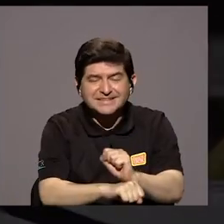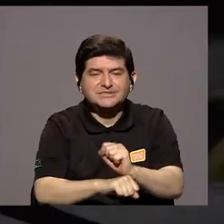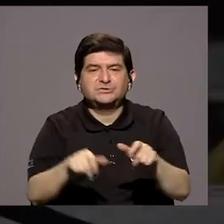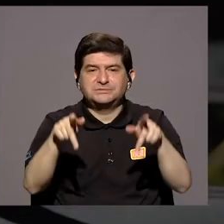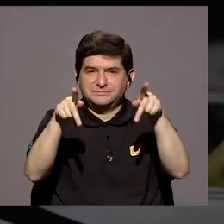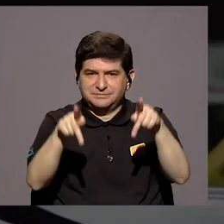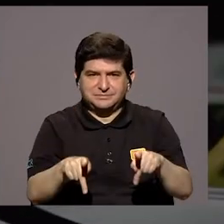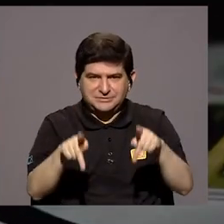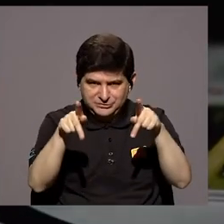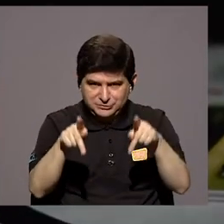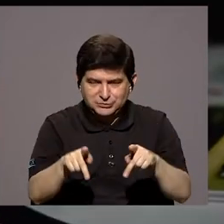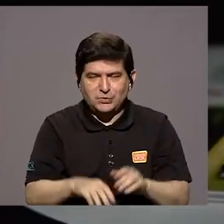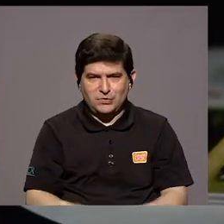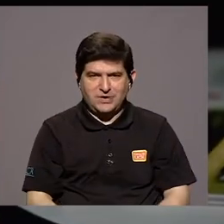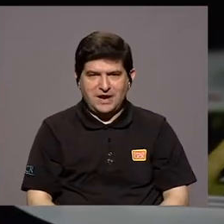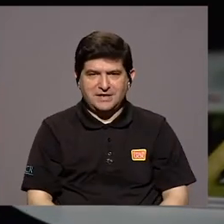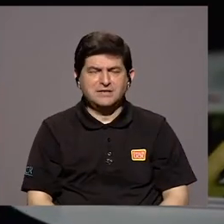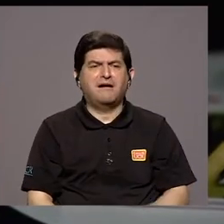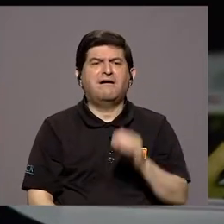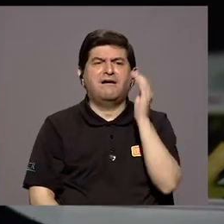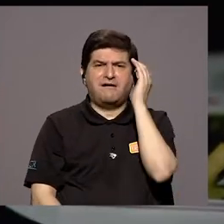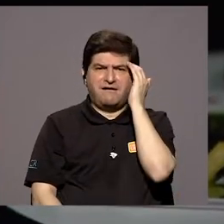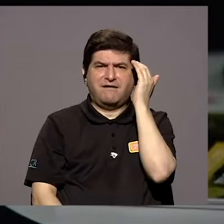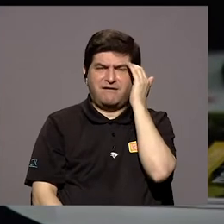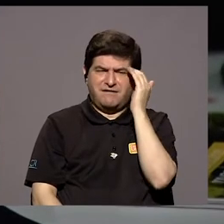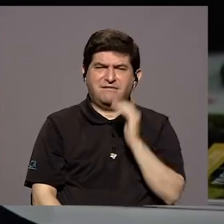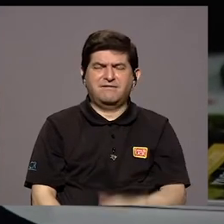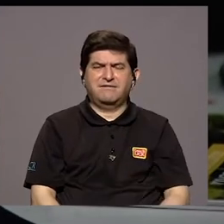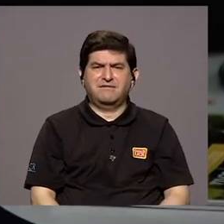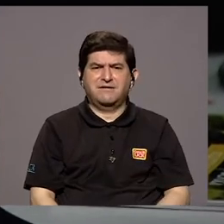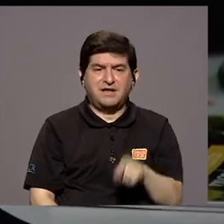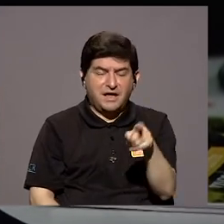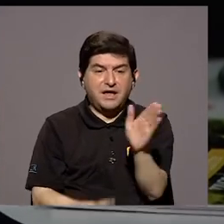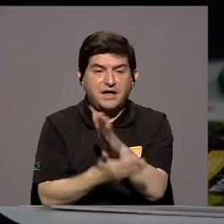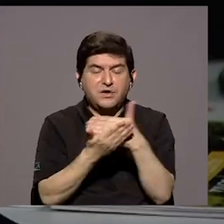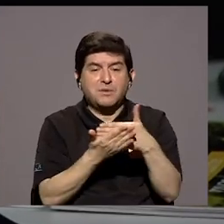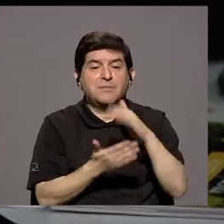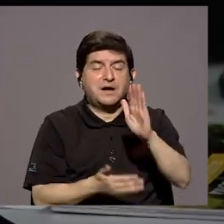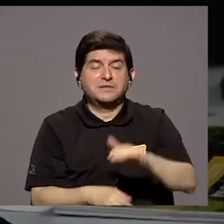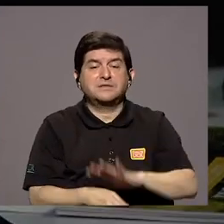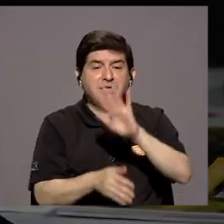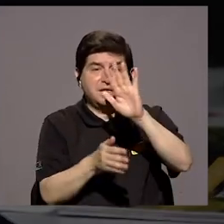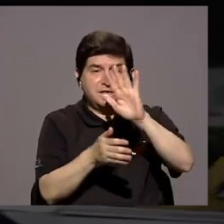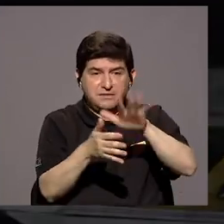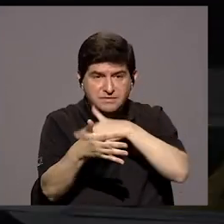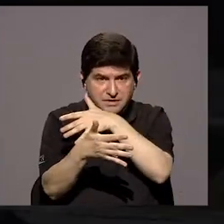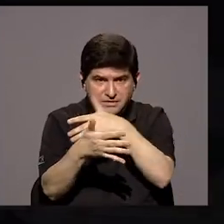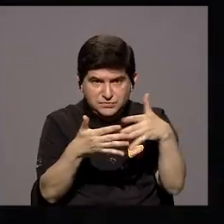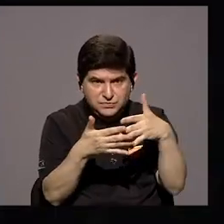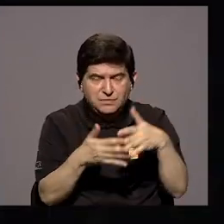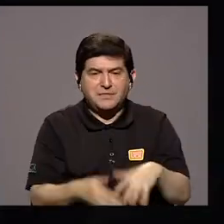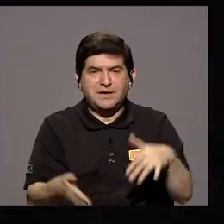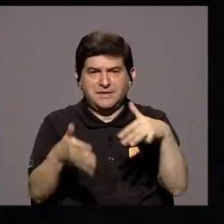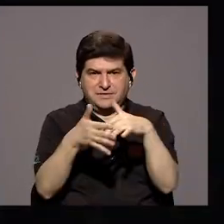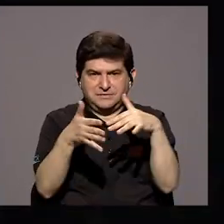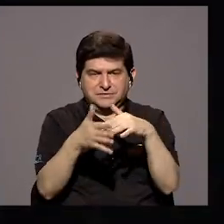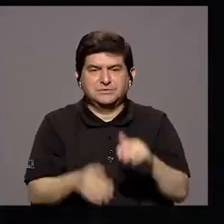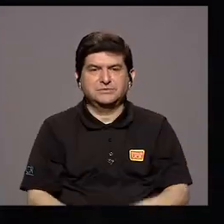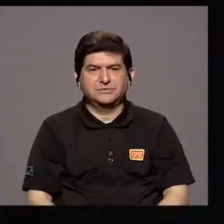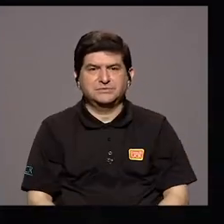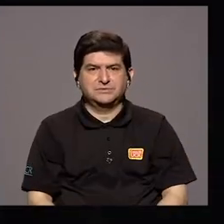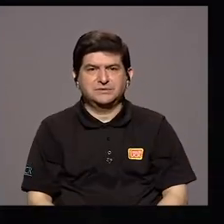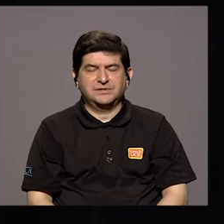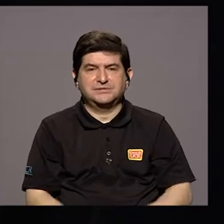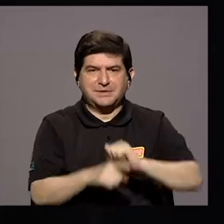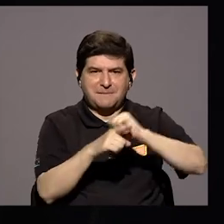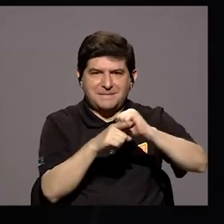Tradicionalmente Las personas Se Conocen Y se Refieren Porque Forma Parte De su Maya Curricular ¿No? La